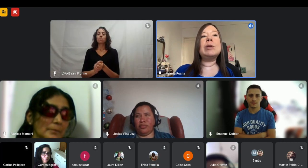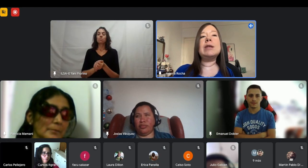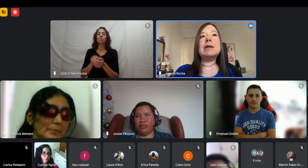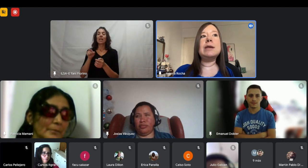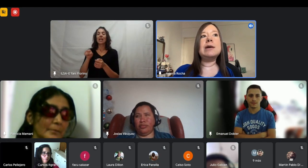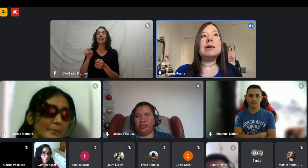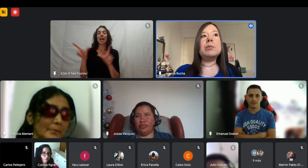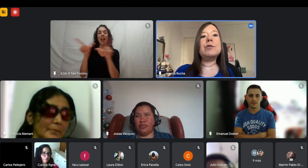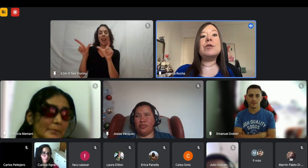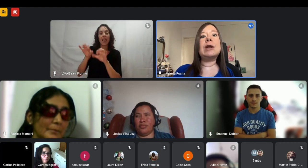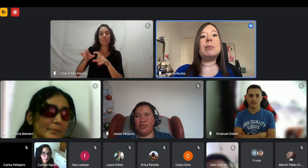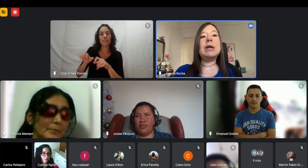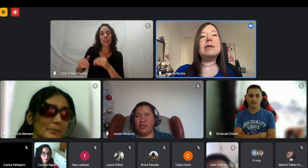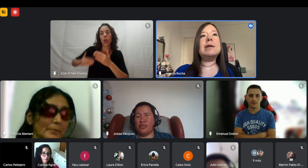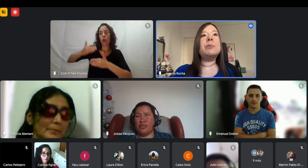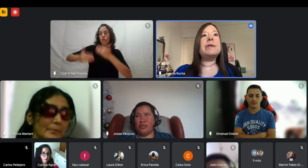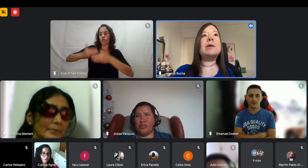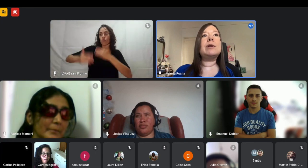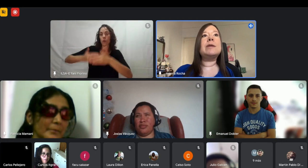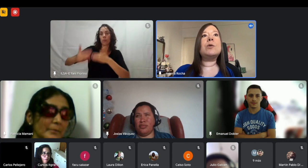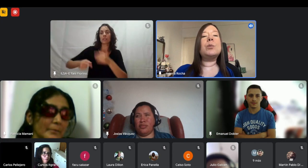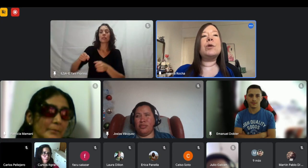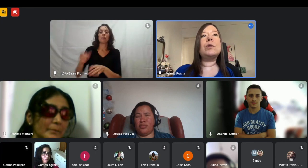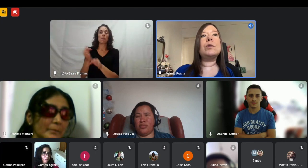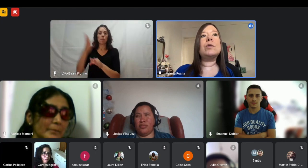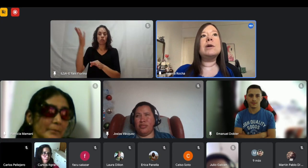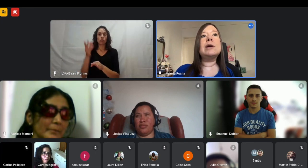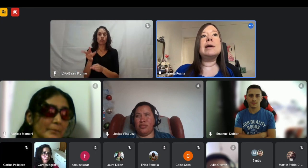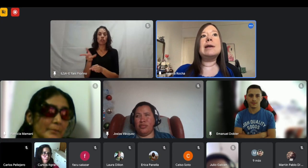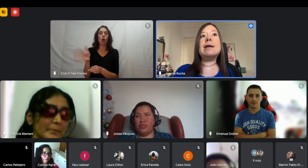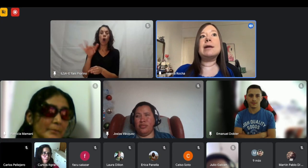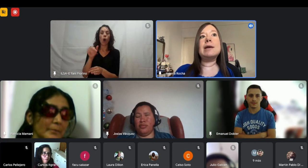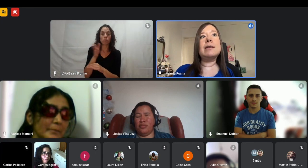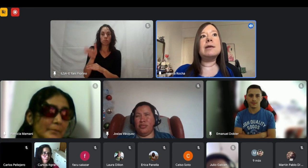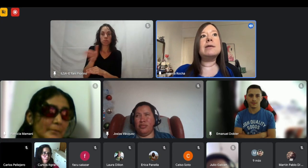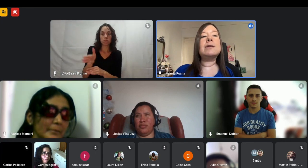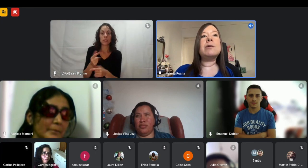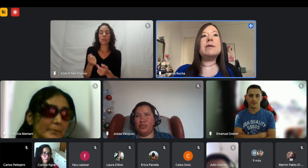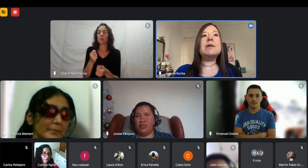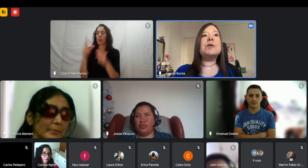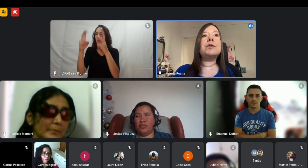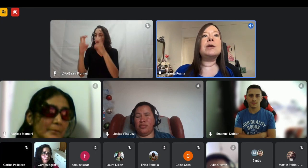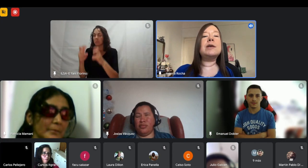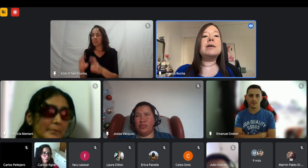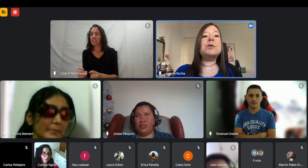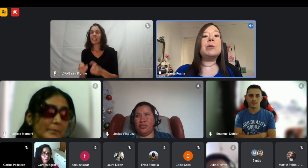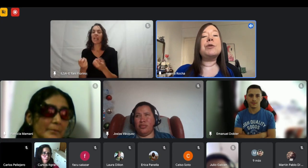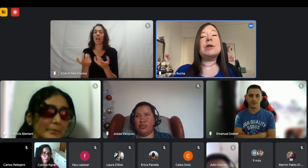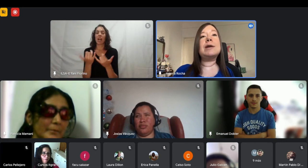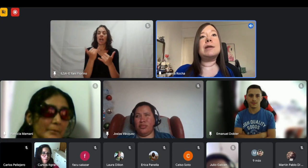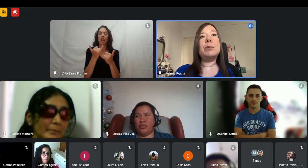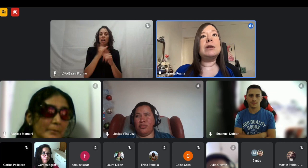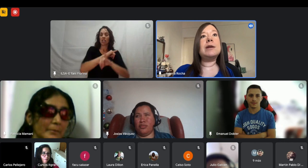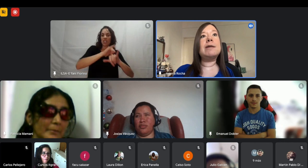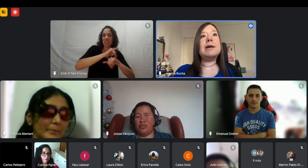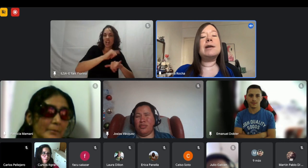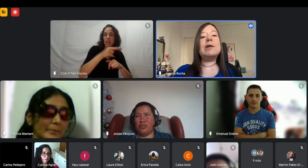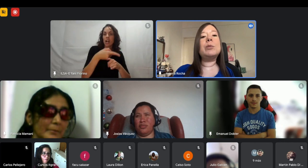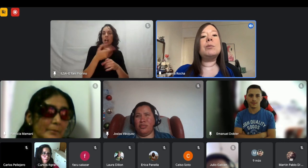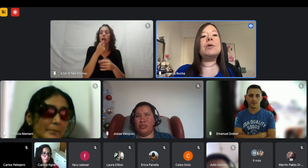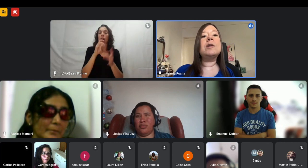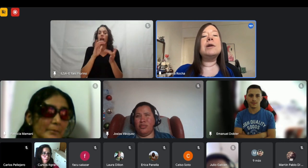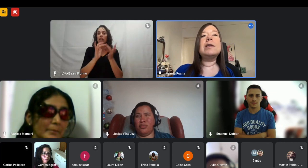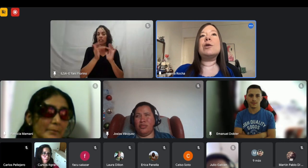eso desarrollar mi día a día profesionalmente empecé a investigar un poco en las redes a ver si conseguía otras personas que también